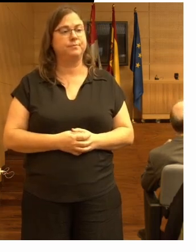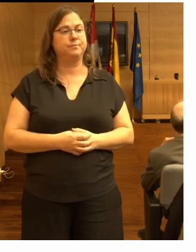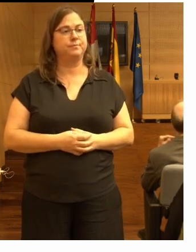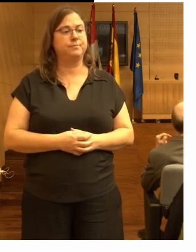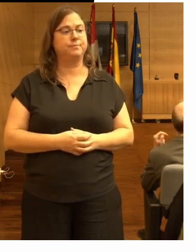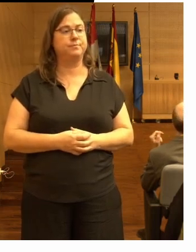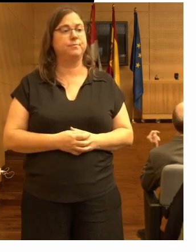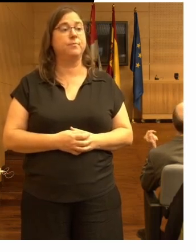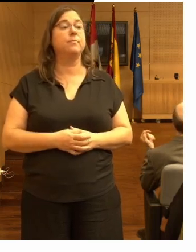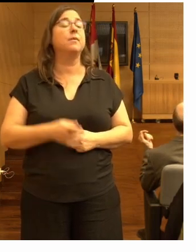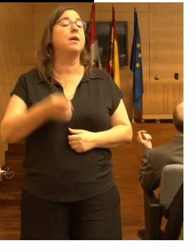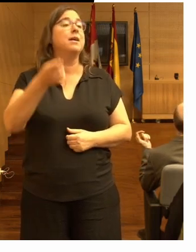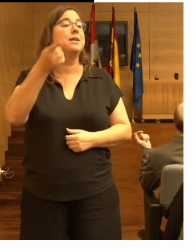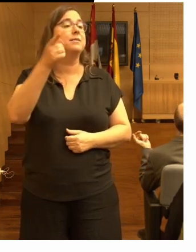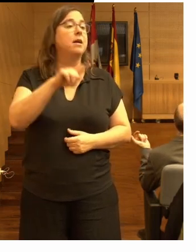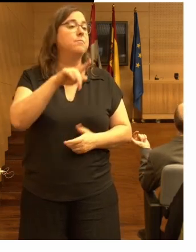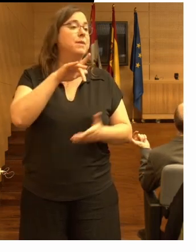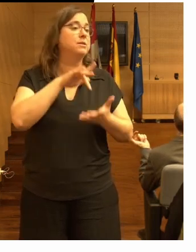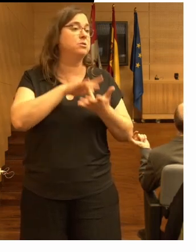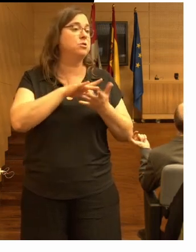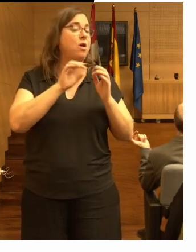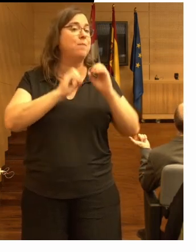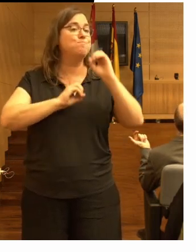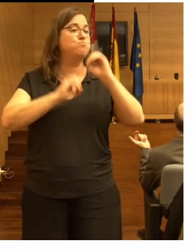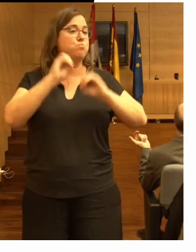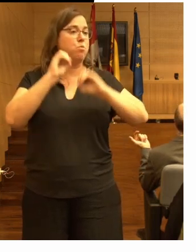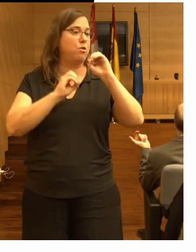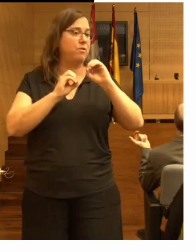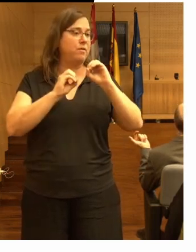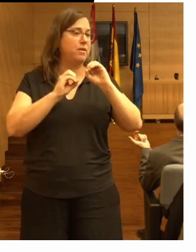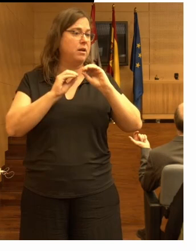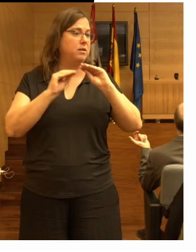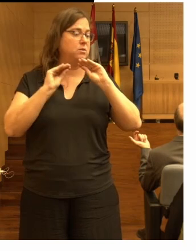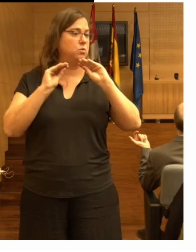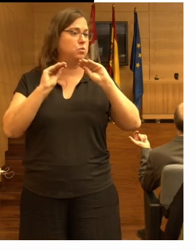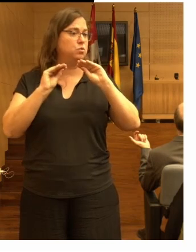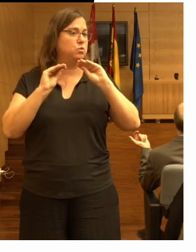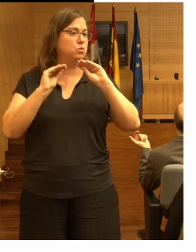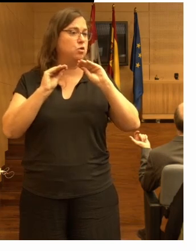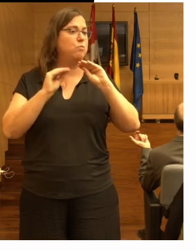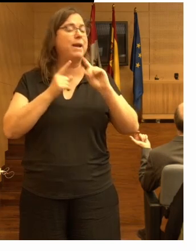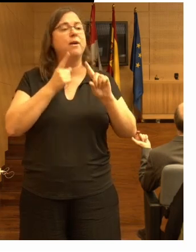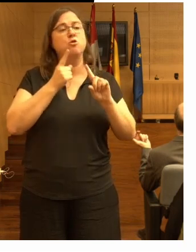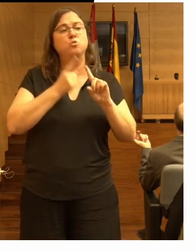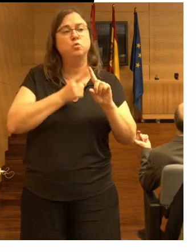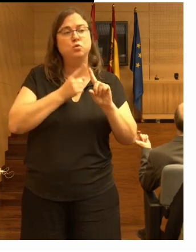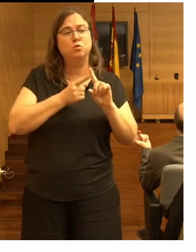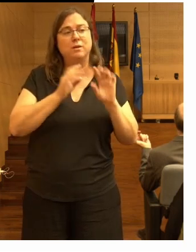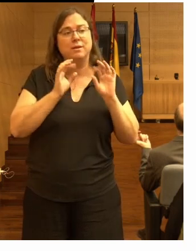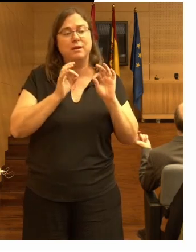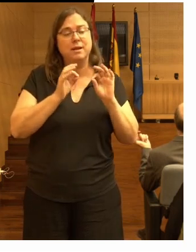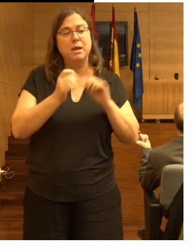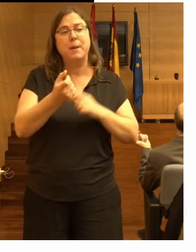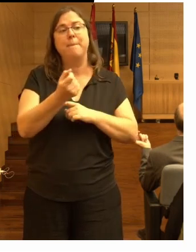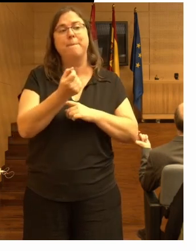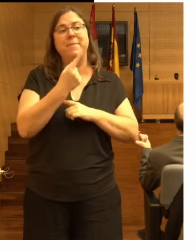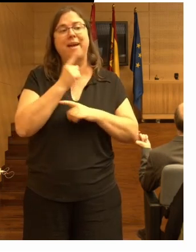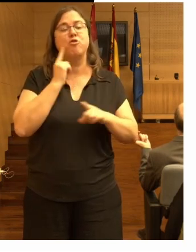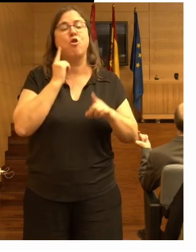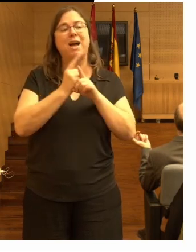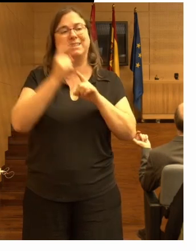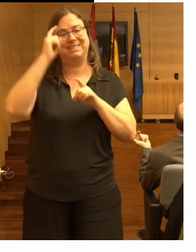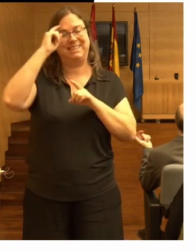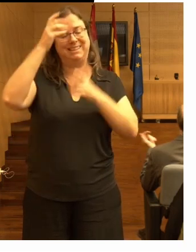también aparece el porcentaje de usuarios de medicación antipsicótica